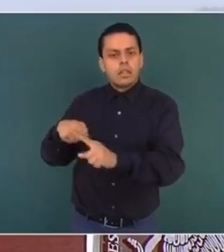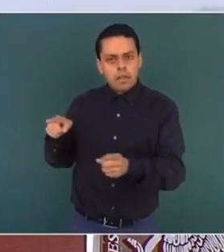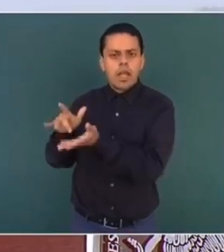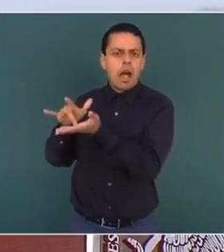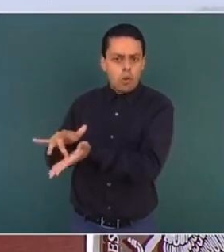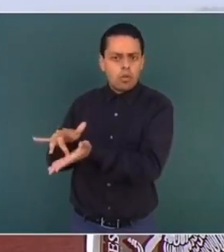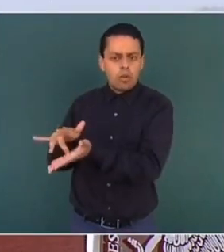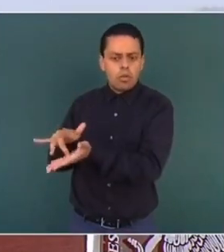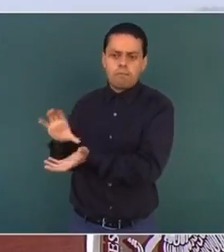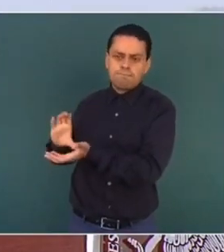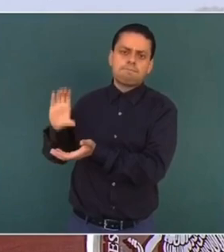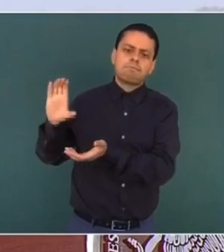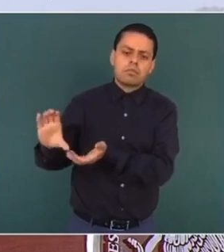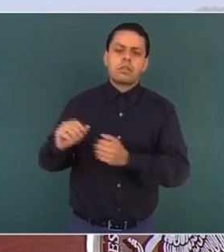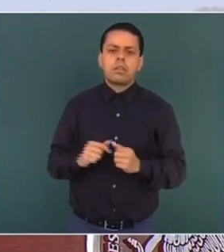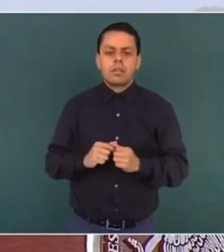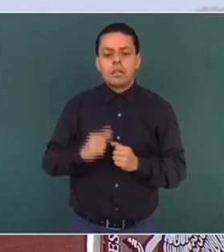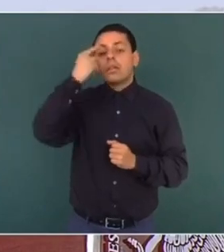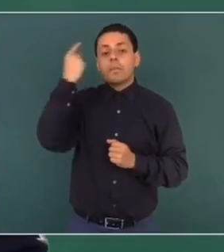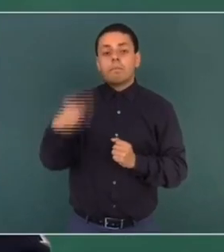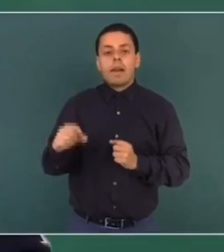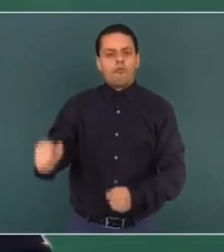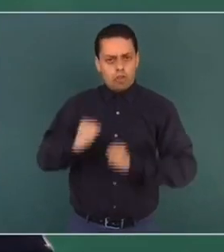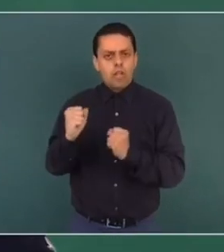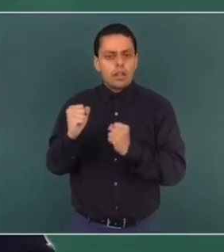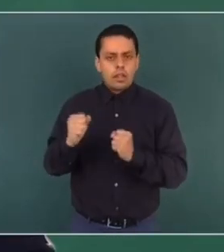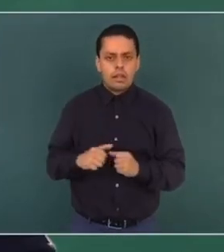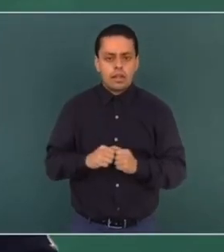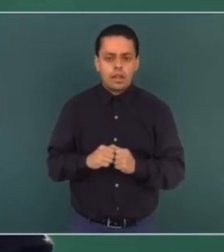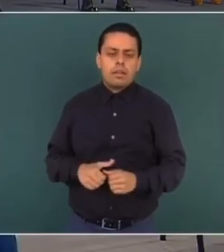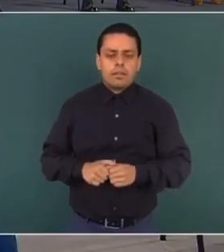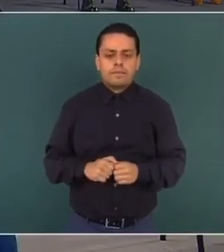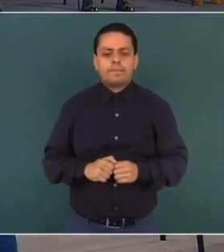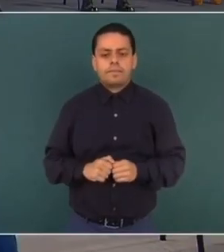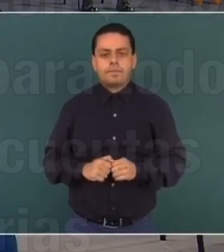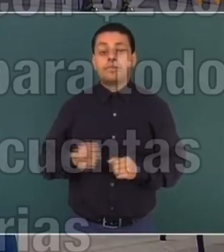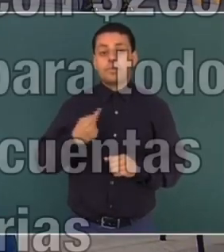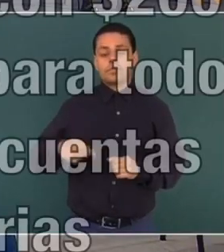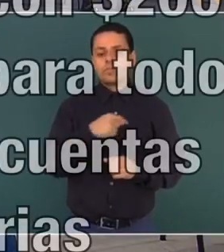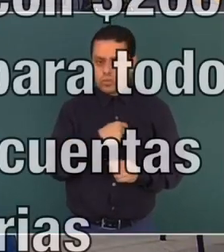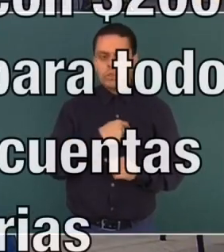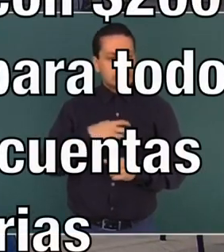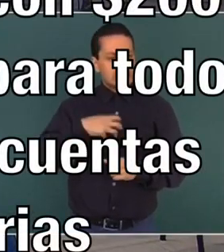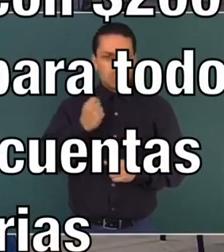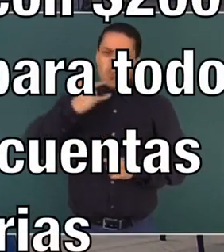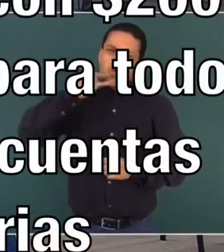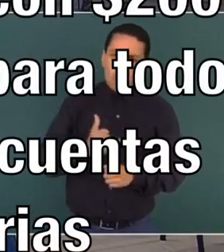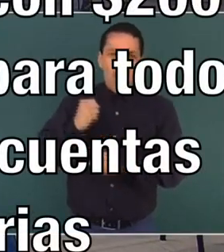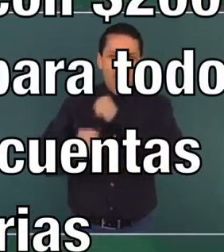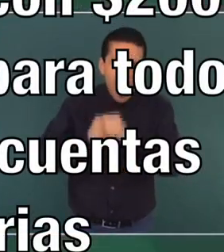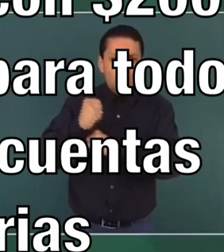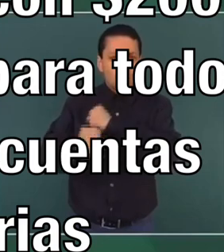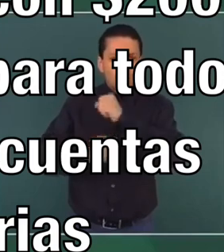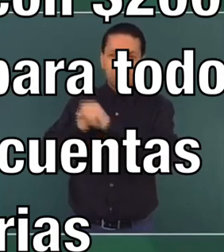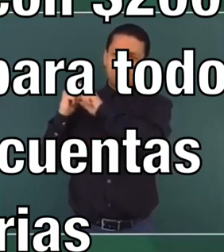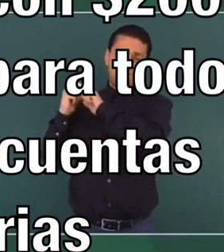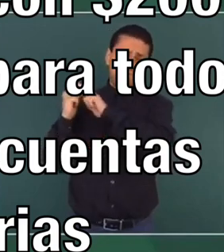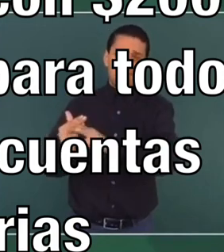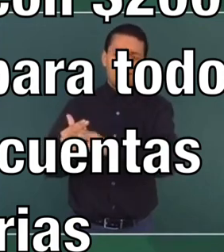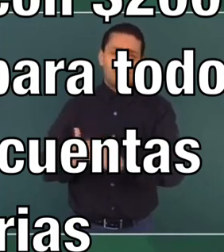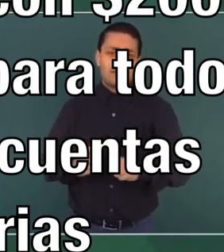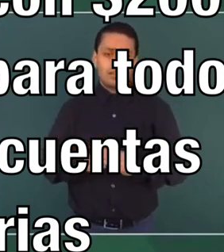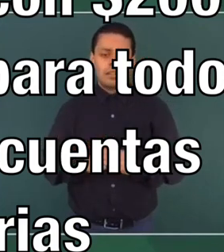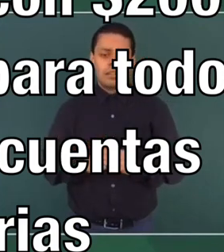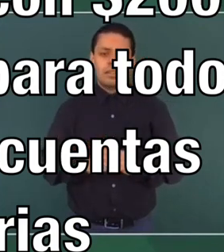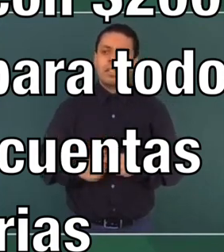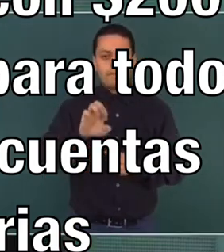para fortalecer el movimiento. Nosotros hemos venido luchando durante muchos años y nos ha